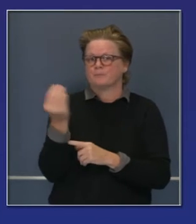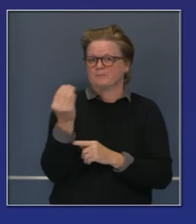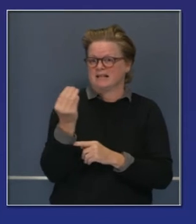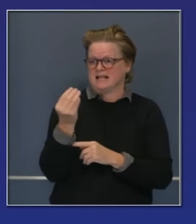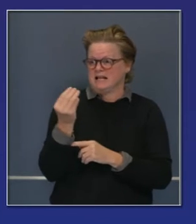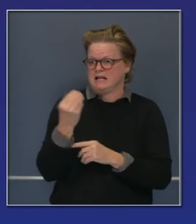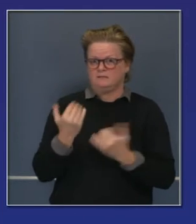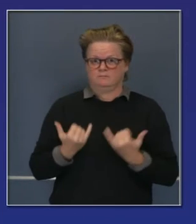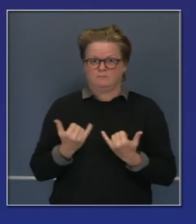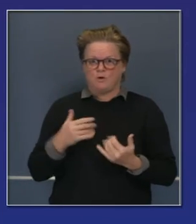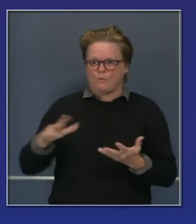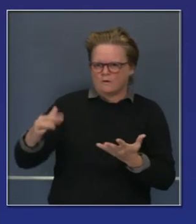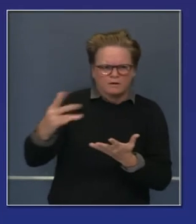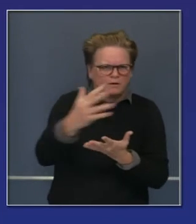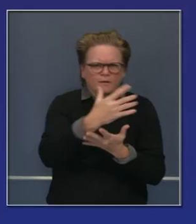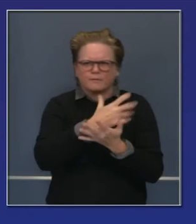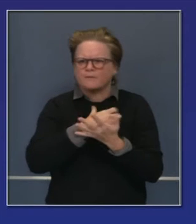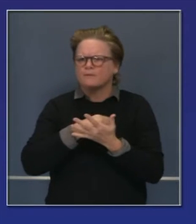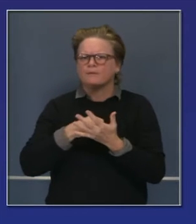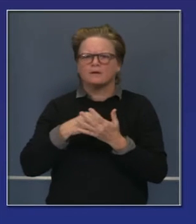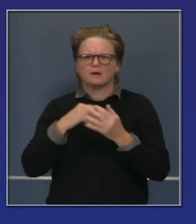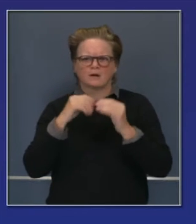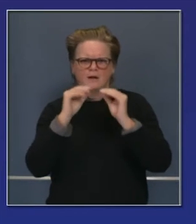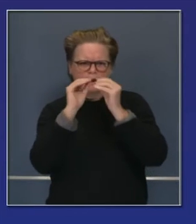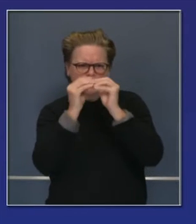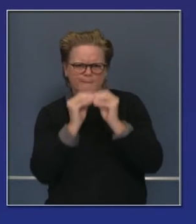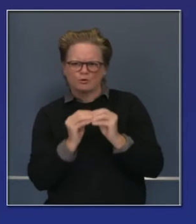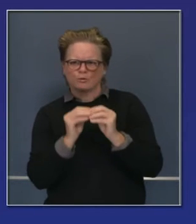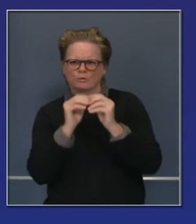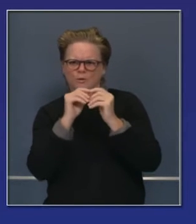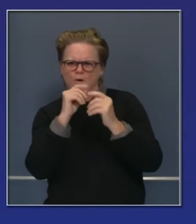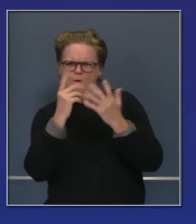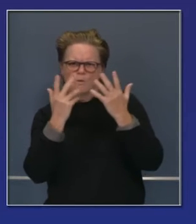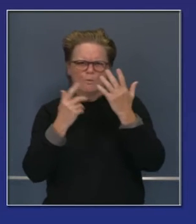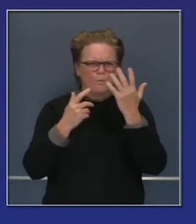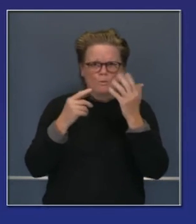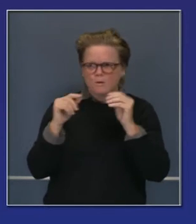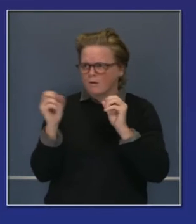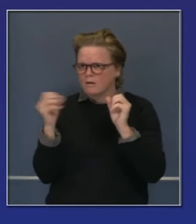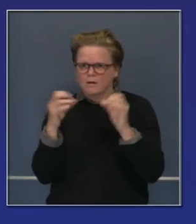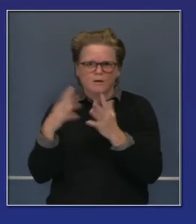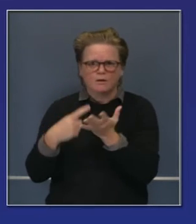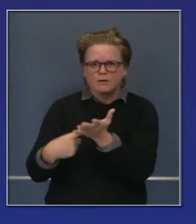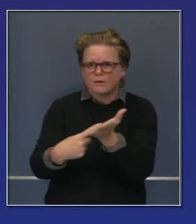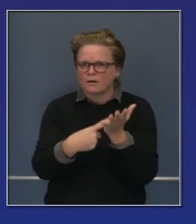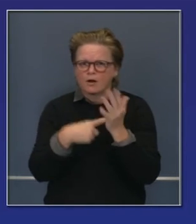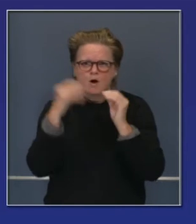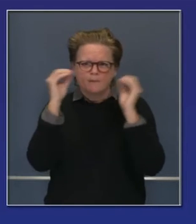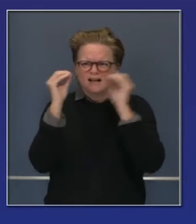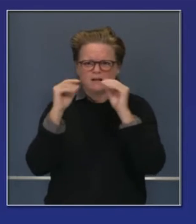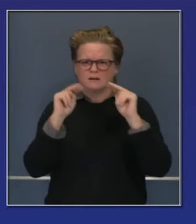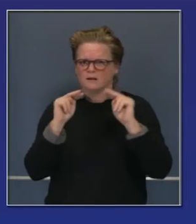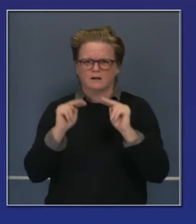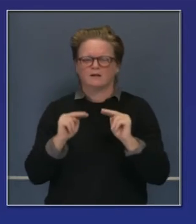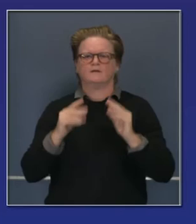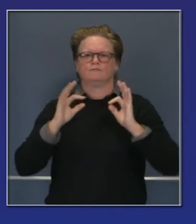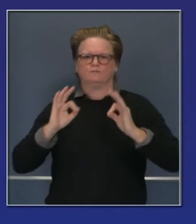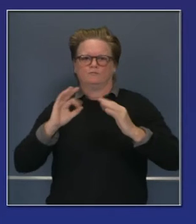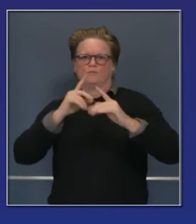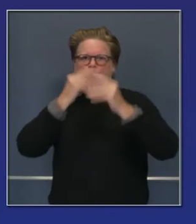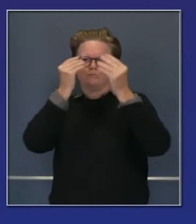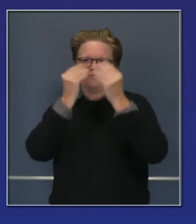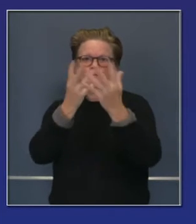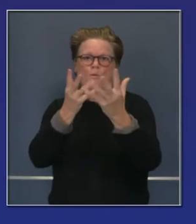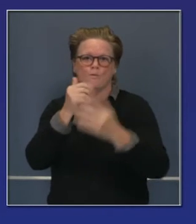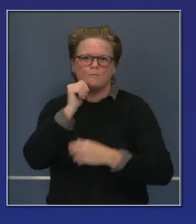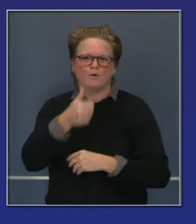que analizarlos, a veces conversar sobre las diferencias de opinión y luego ponernos de acuerdo